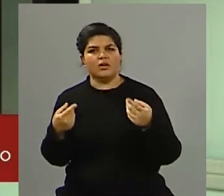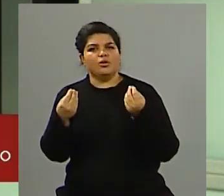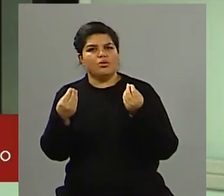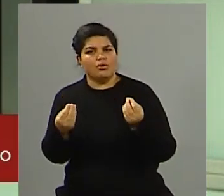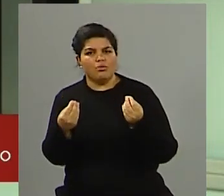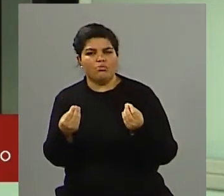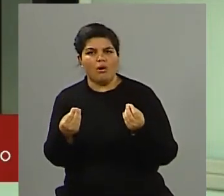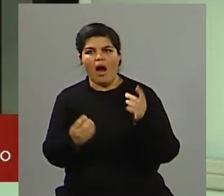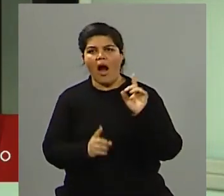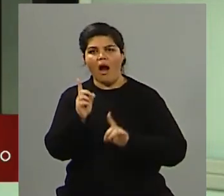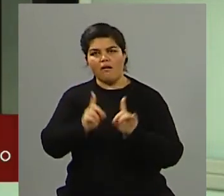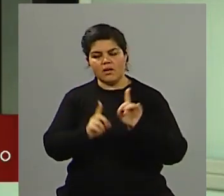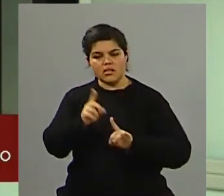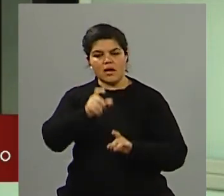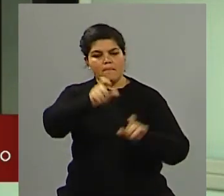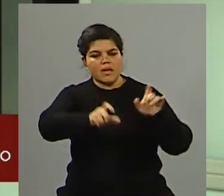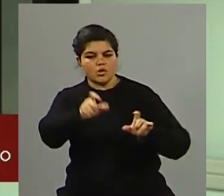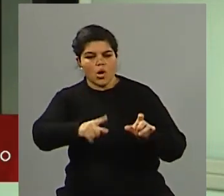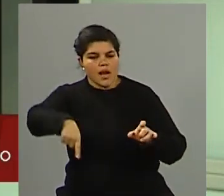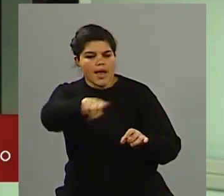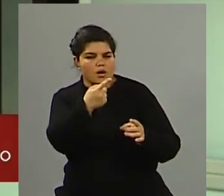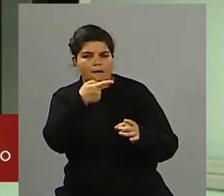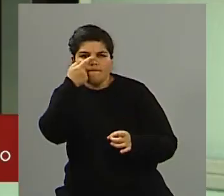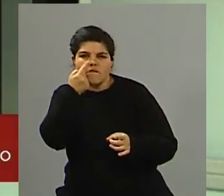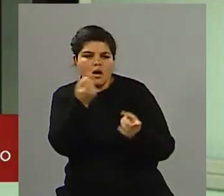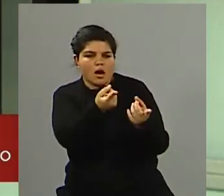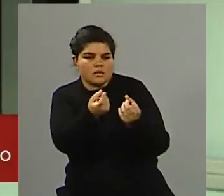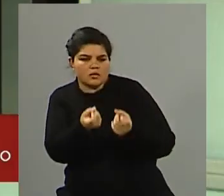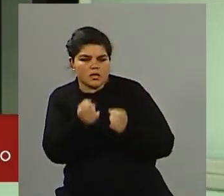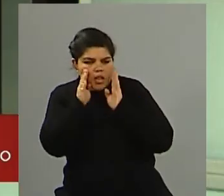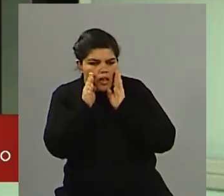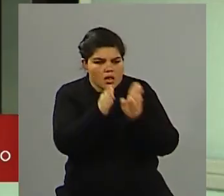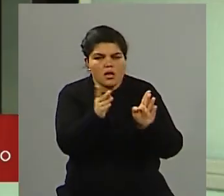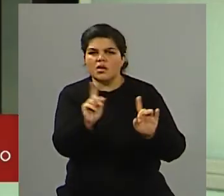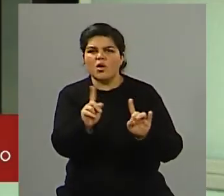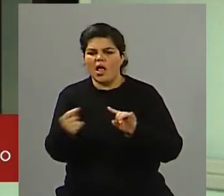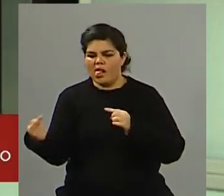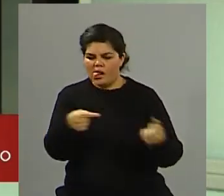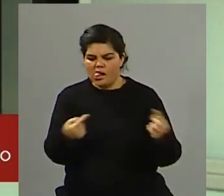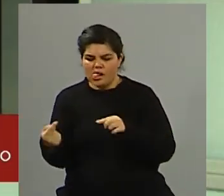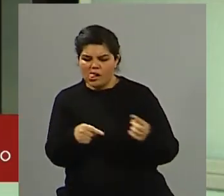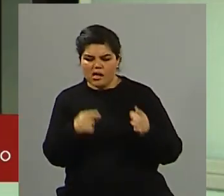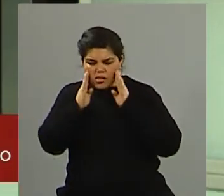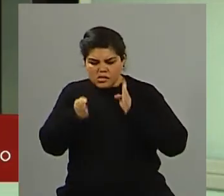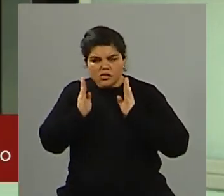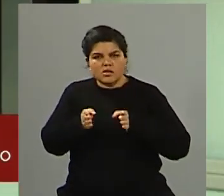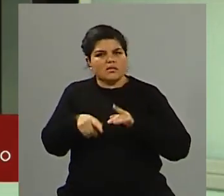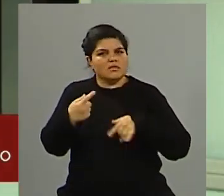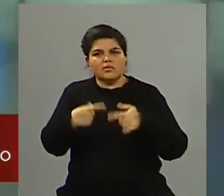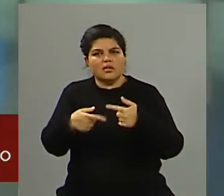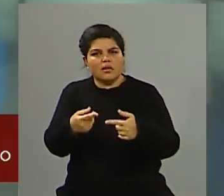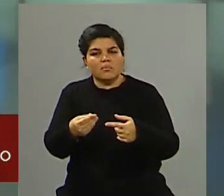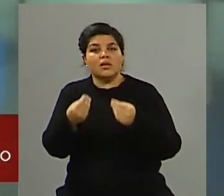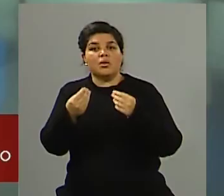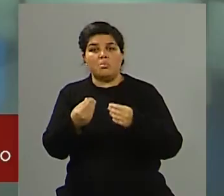interés de la gente? Y esto lo digo porque está claro que las internas han afectado el resultado electoral en las distintas